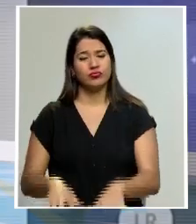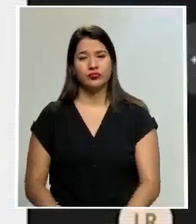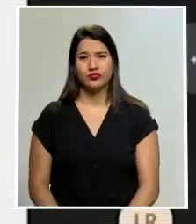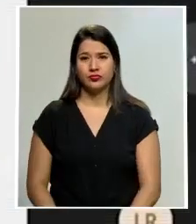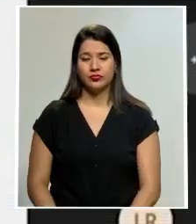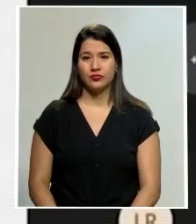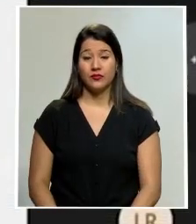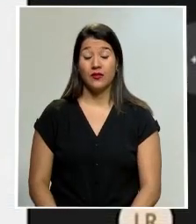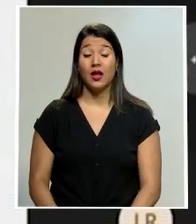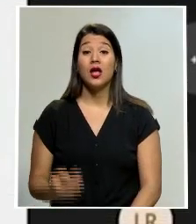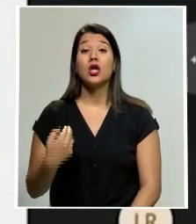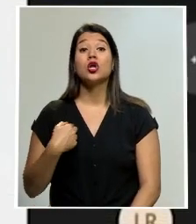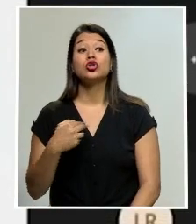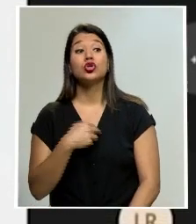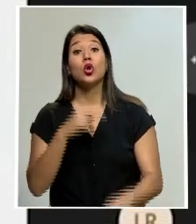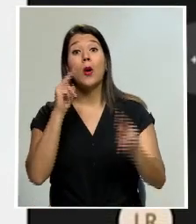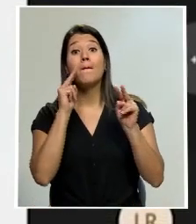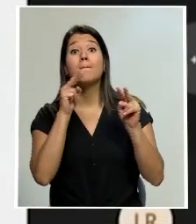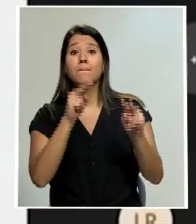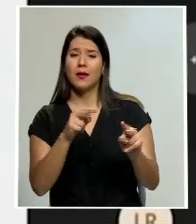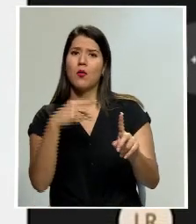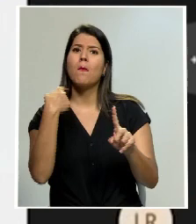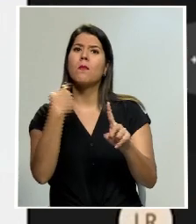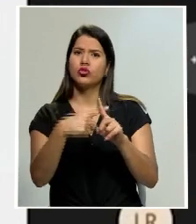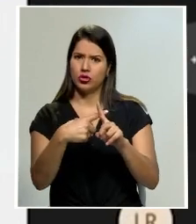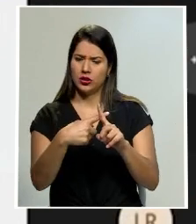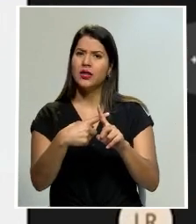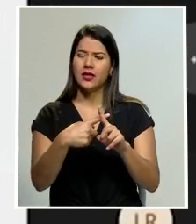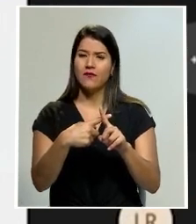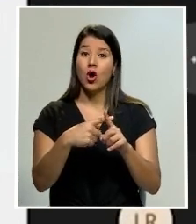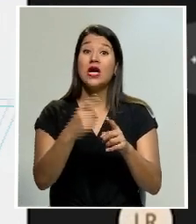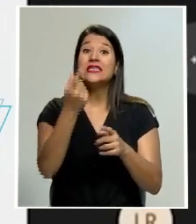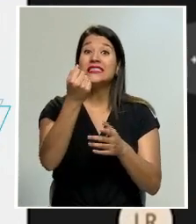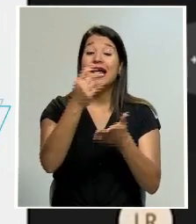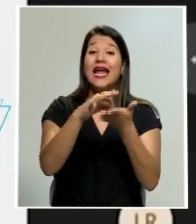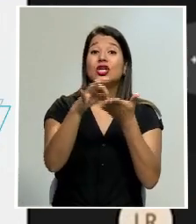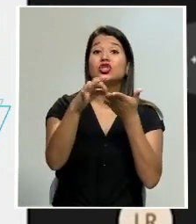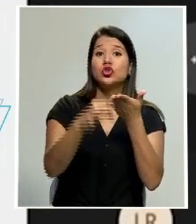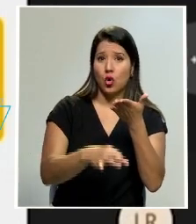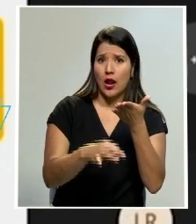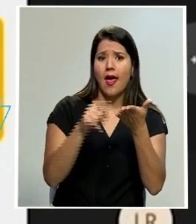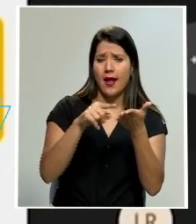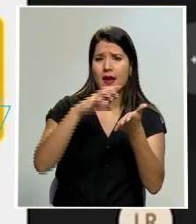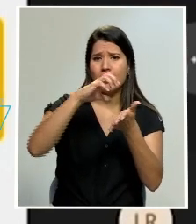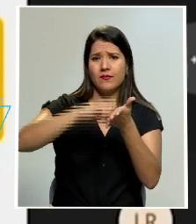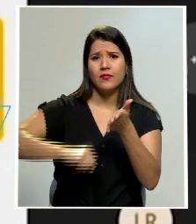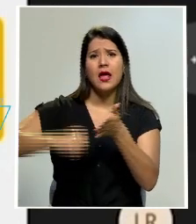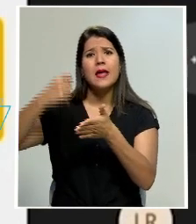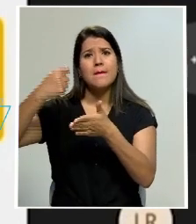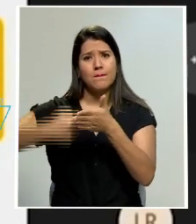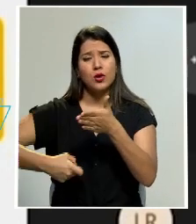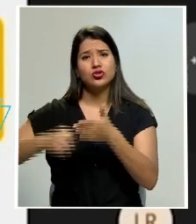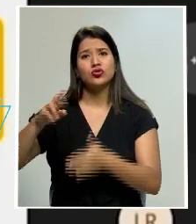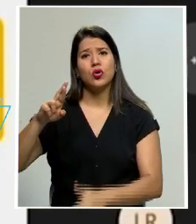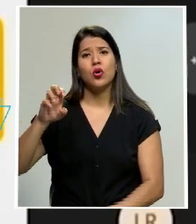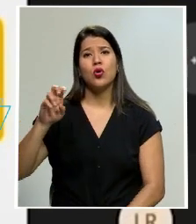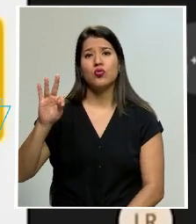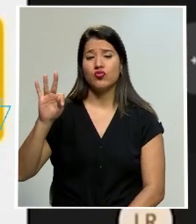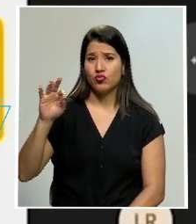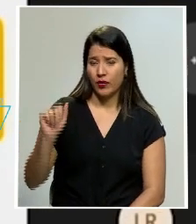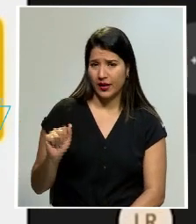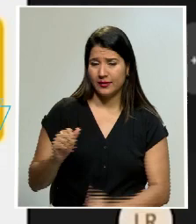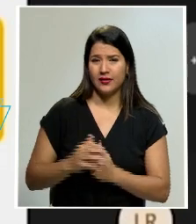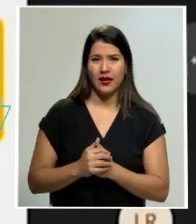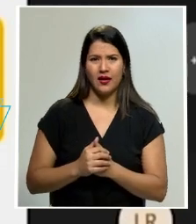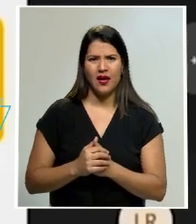Se observa positivamente añadir el salario escolar como sujeto del impuesto sobre la renta, siendo